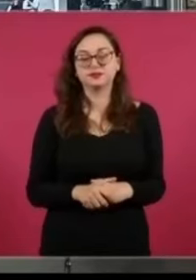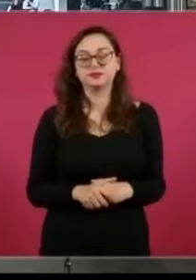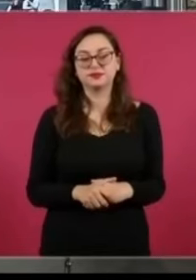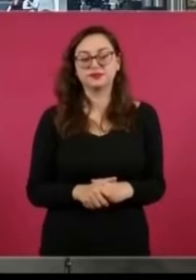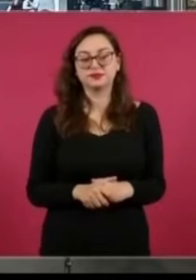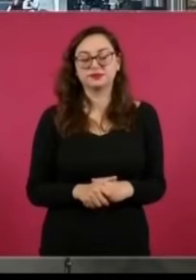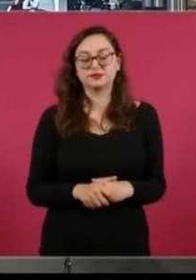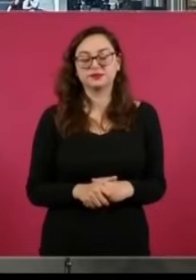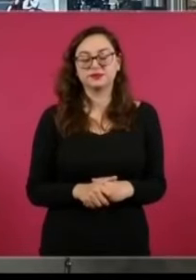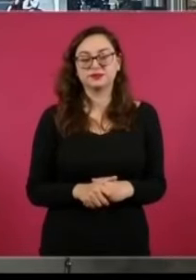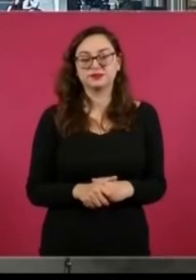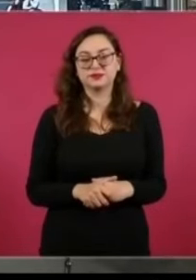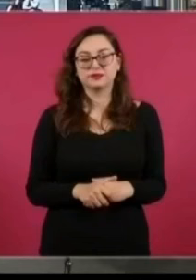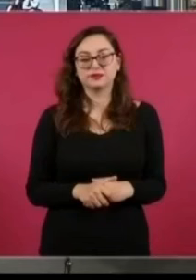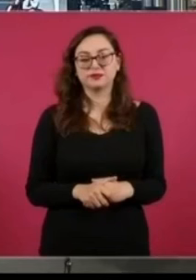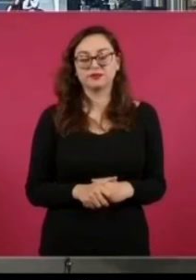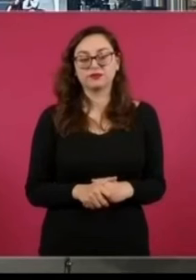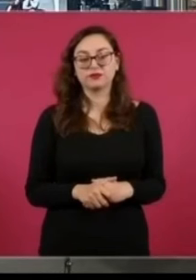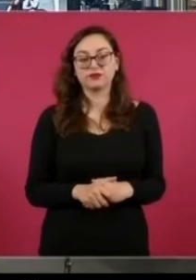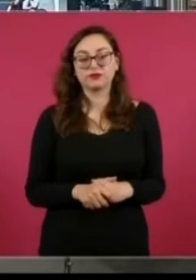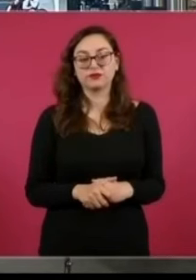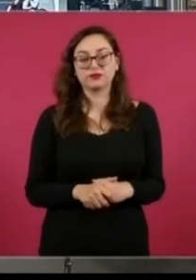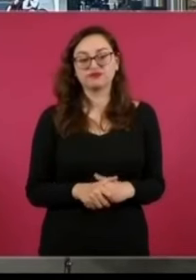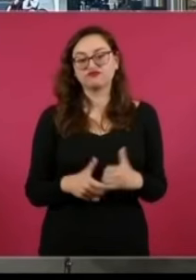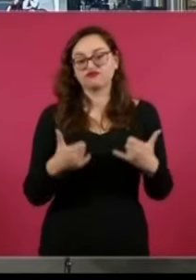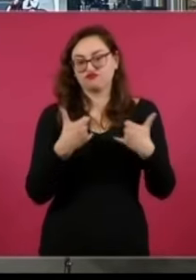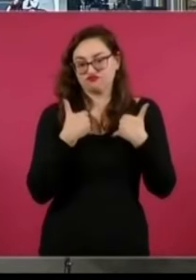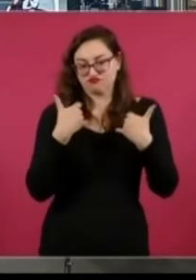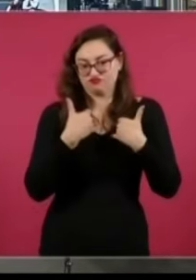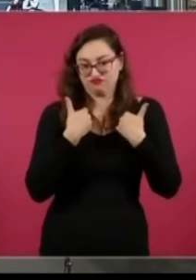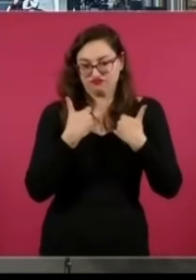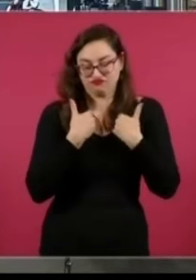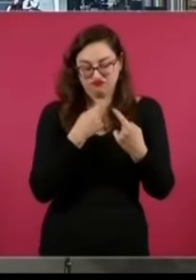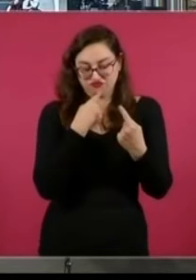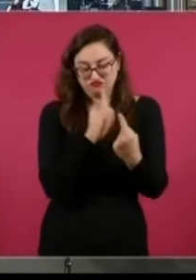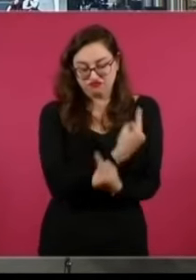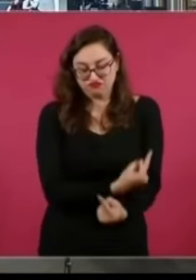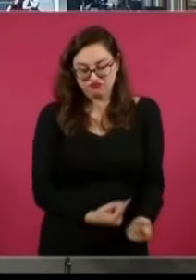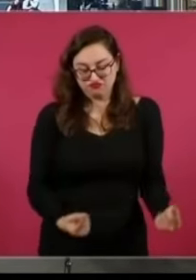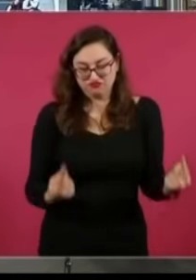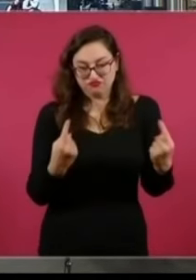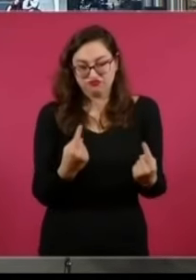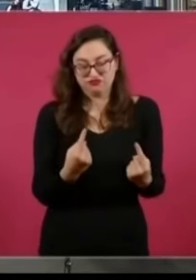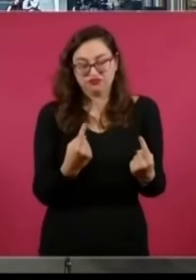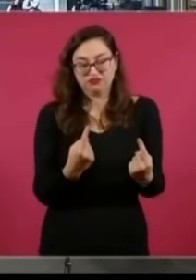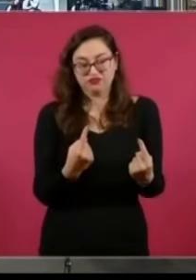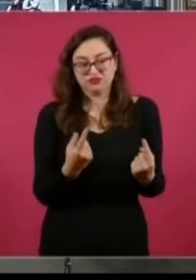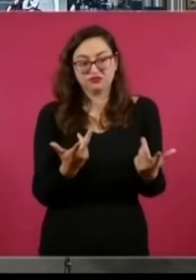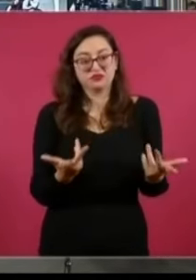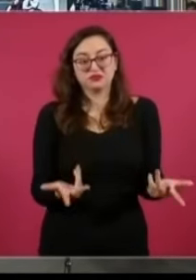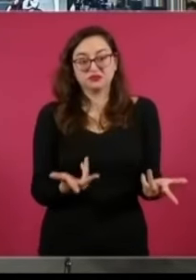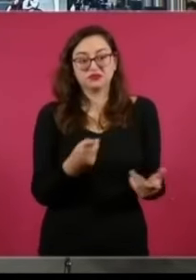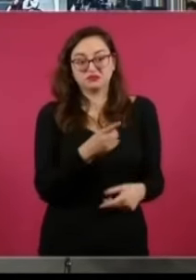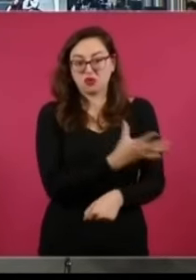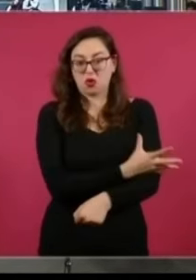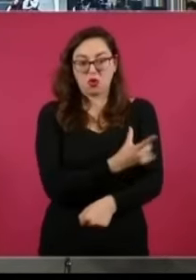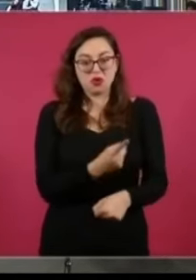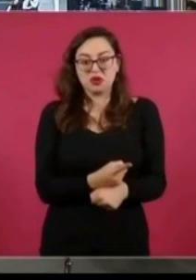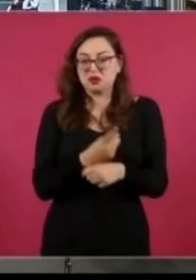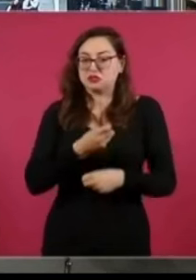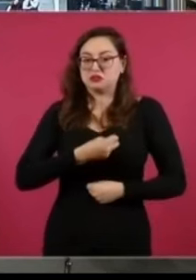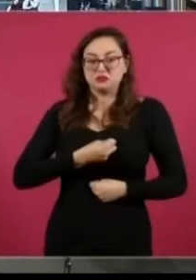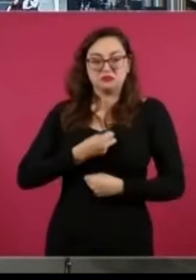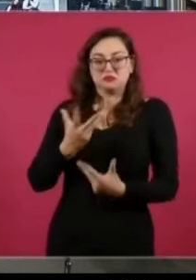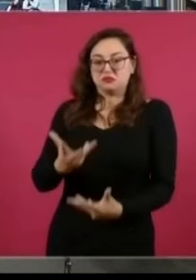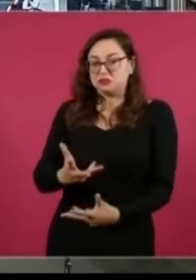empezamos a operar en enero del dos mil dieciséis para recibir donativos nacionales